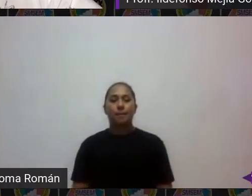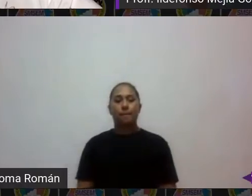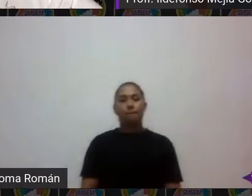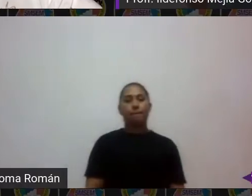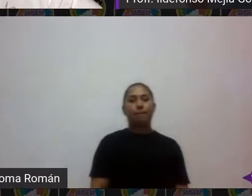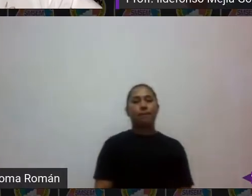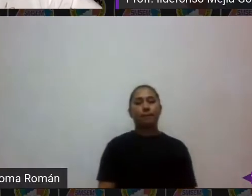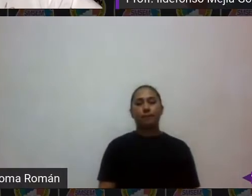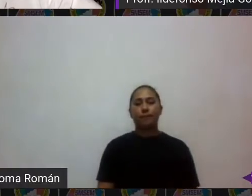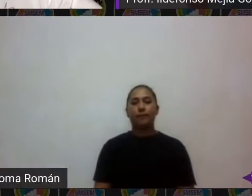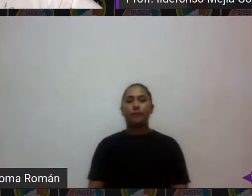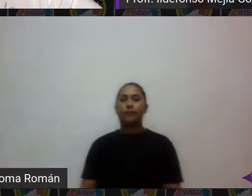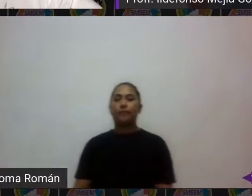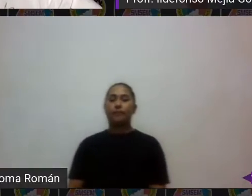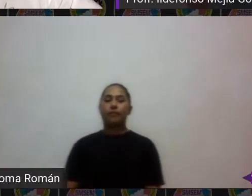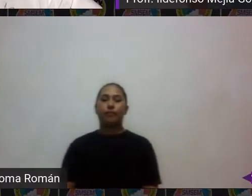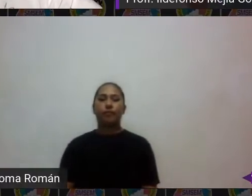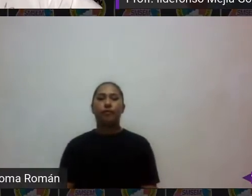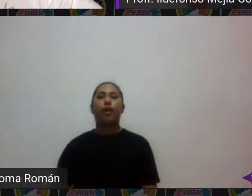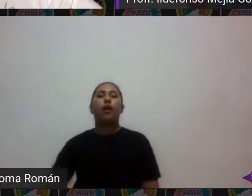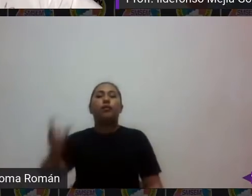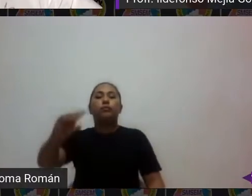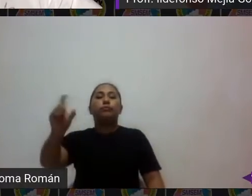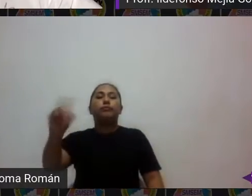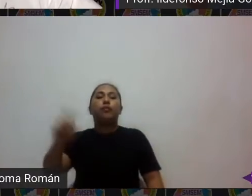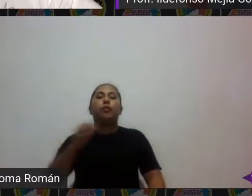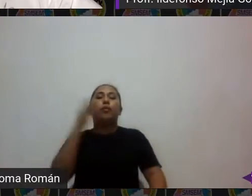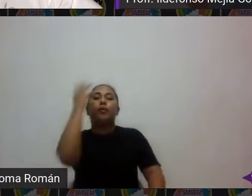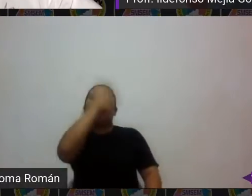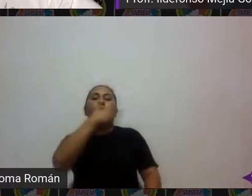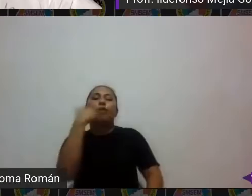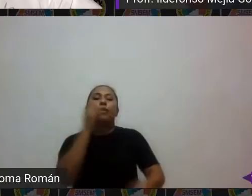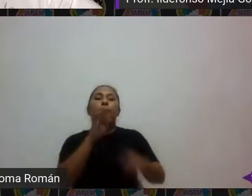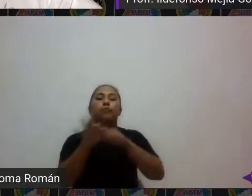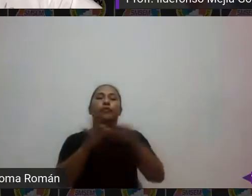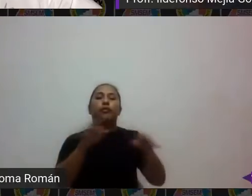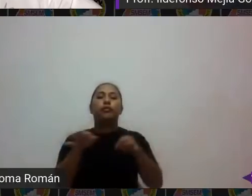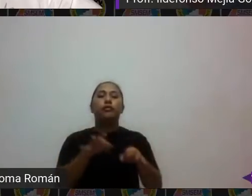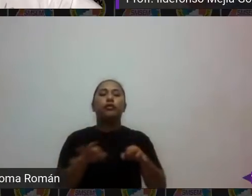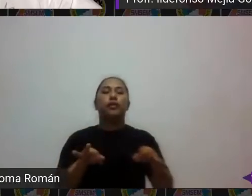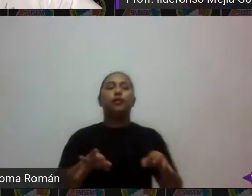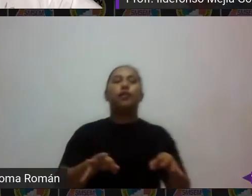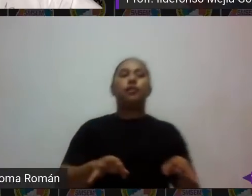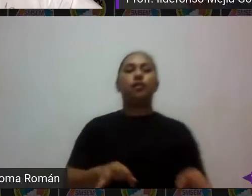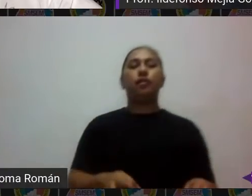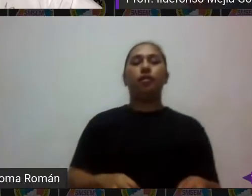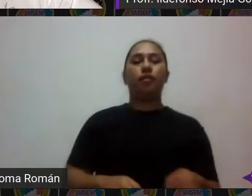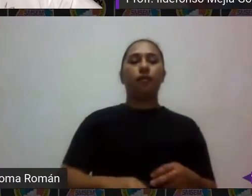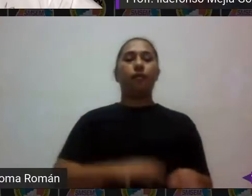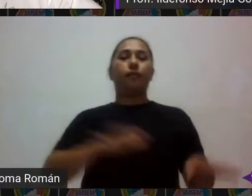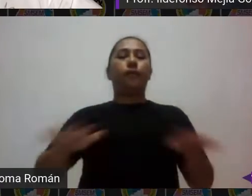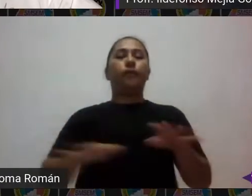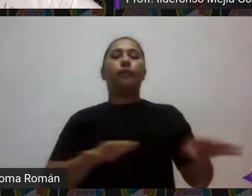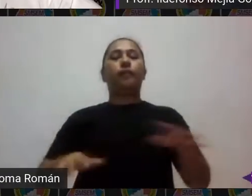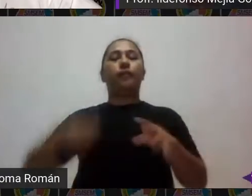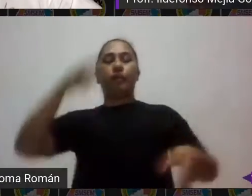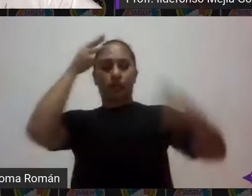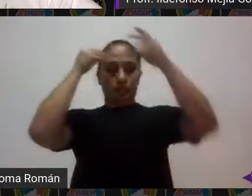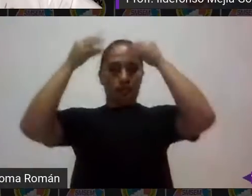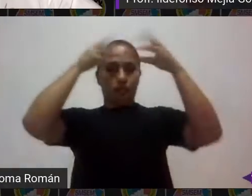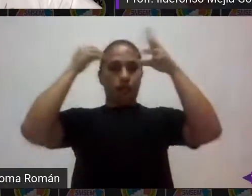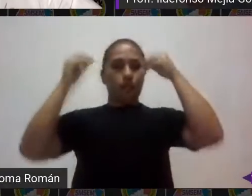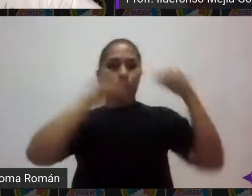dice cuáles son las herramientas más idóneas para evaluar el aprendizaje basado en fenómenos tanto